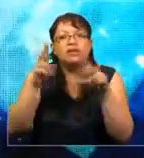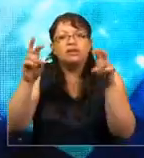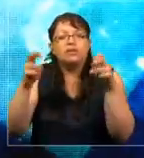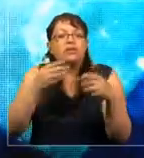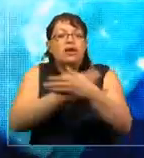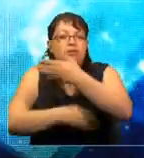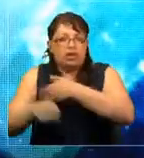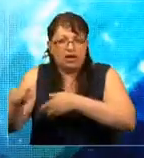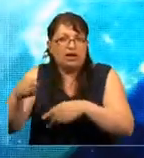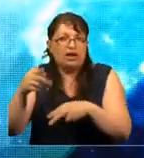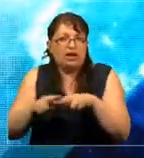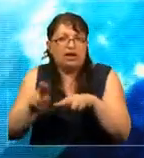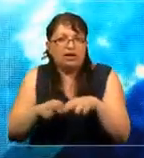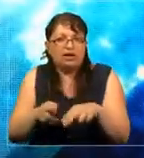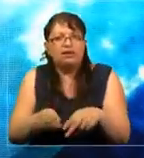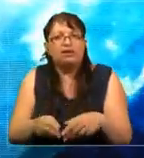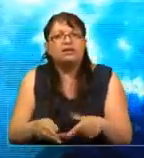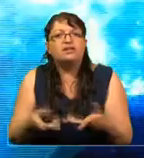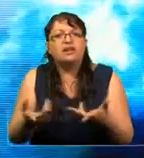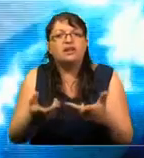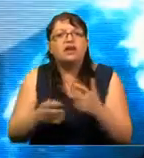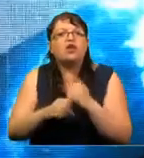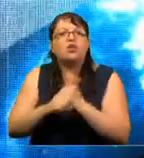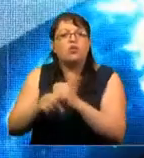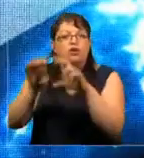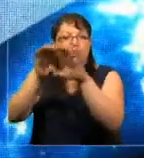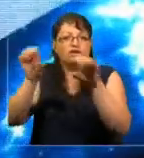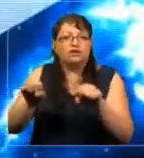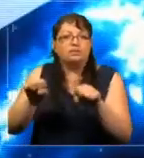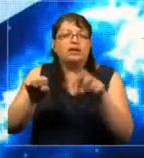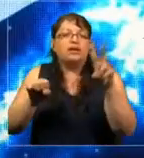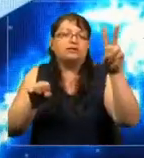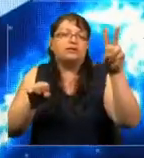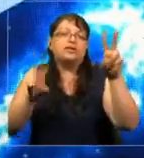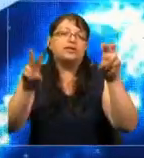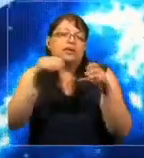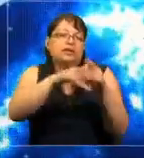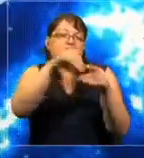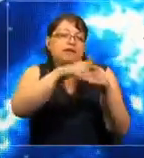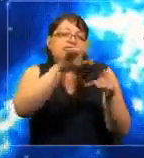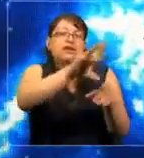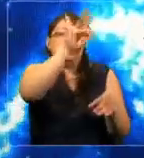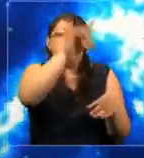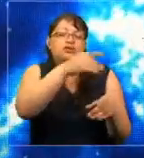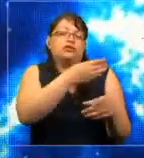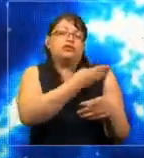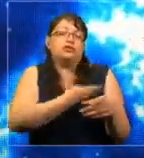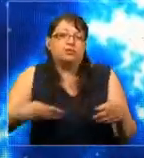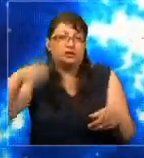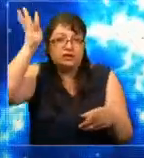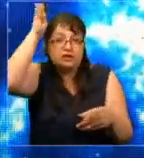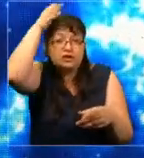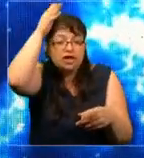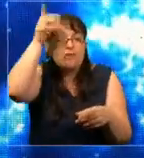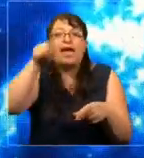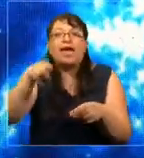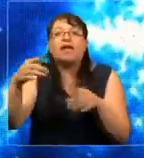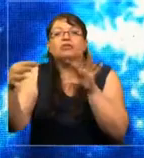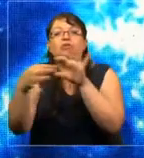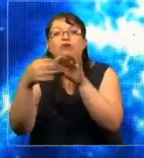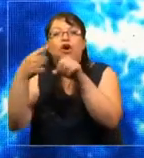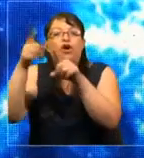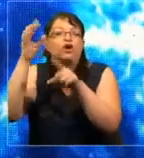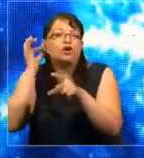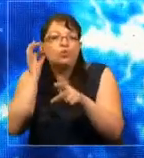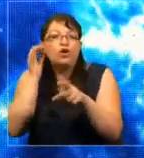estaba haciendo en la resistencia de la elección del presidente Trump. Y así es como ella se coordinó con otras mujeres a través de